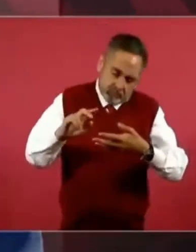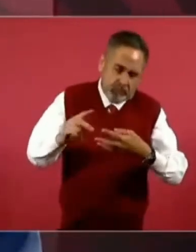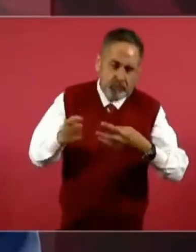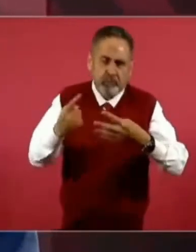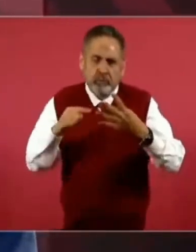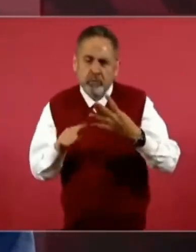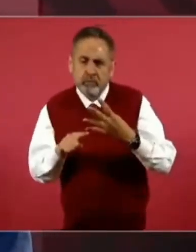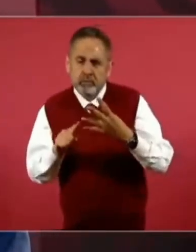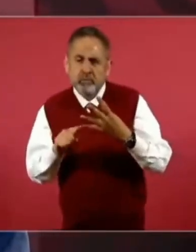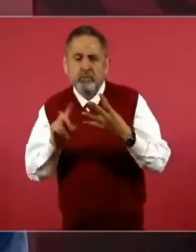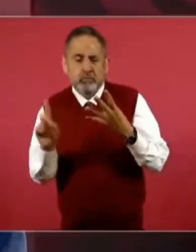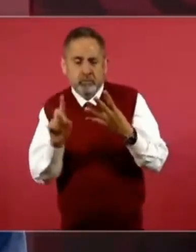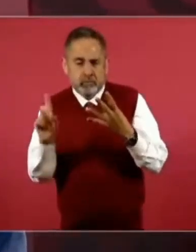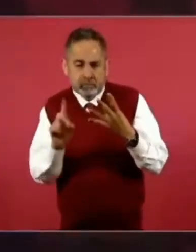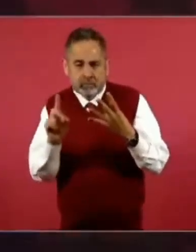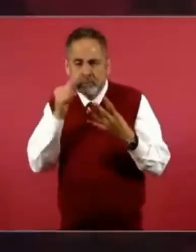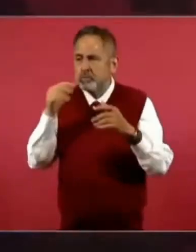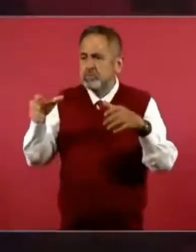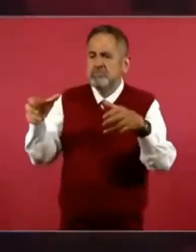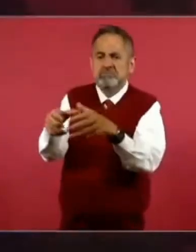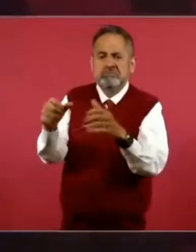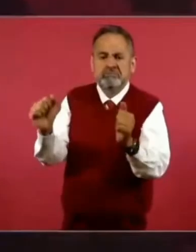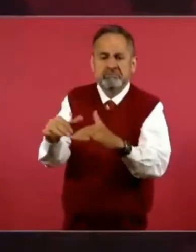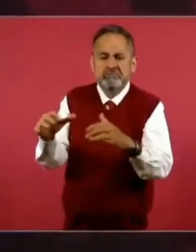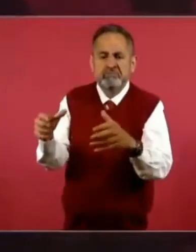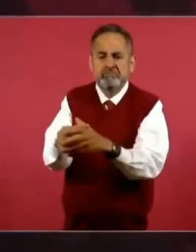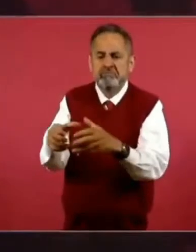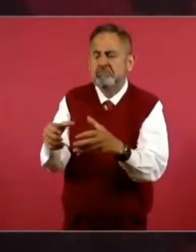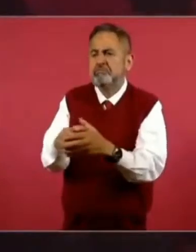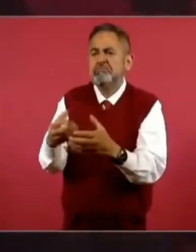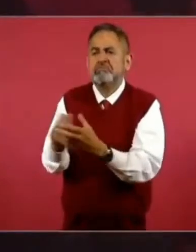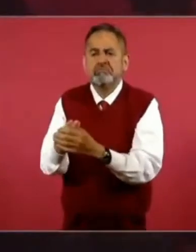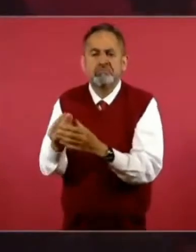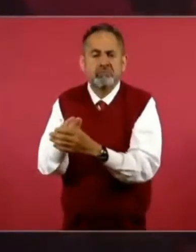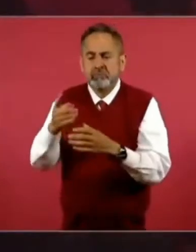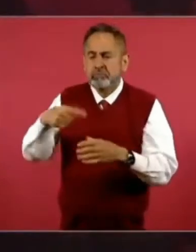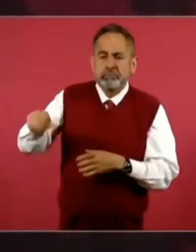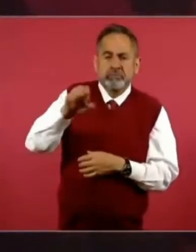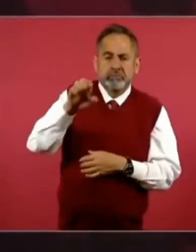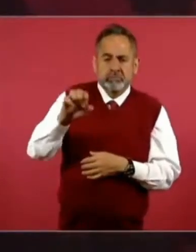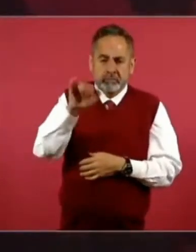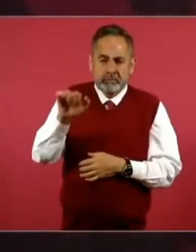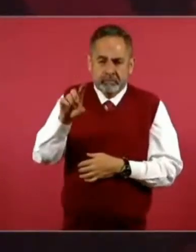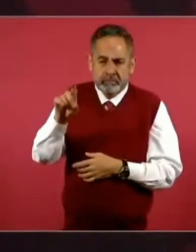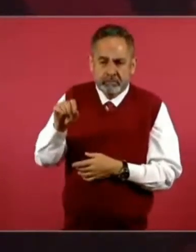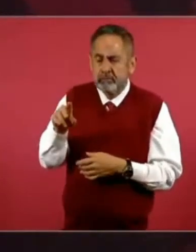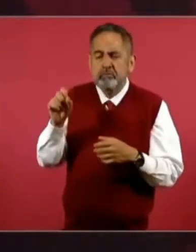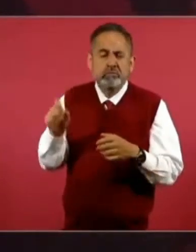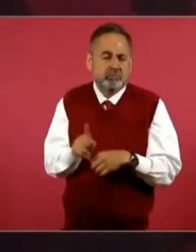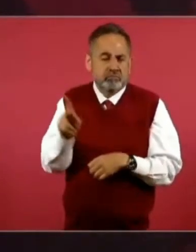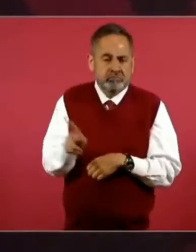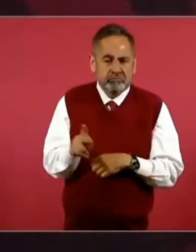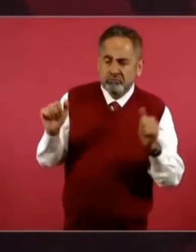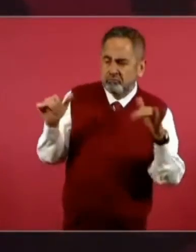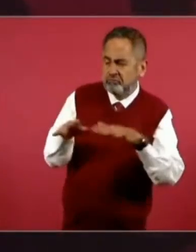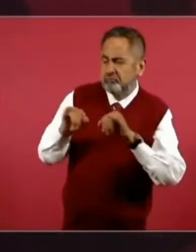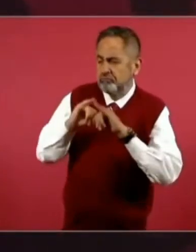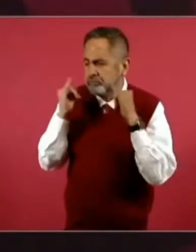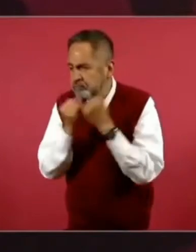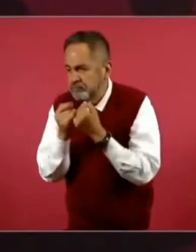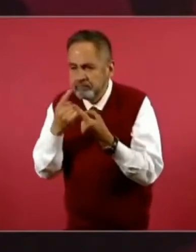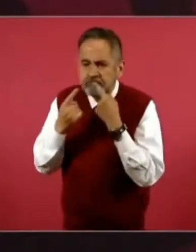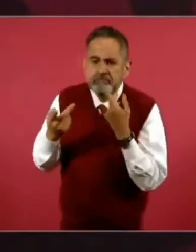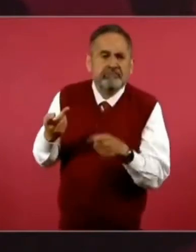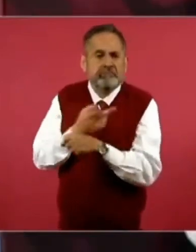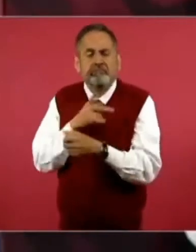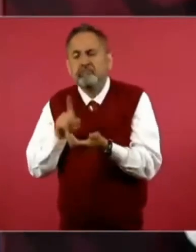de cada mes hay reuniones en los pueblos, en los ejidos,